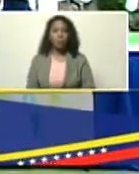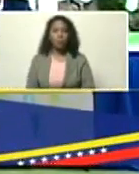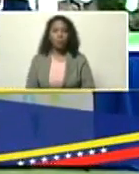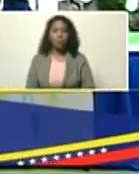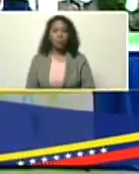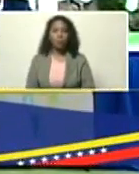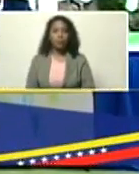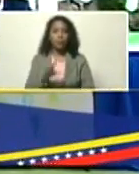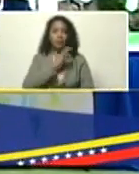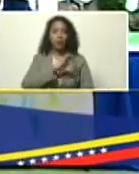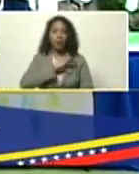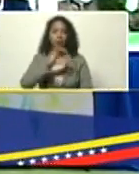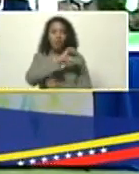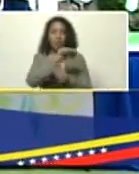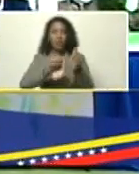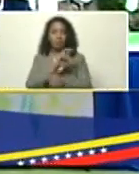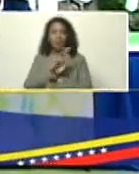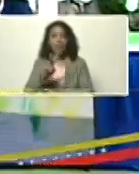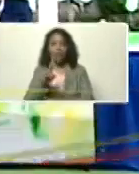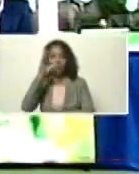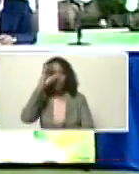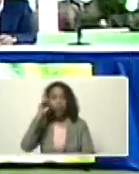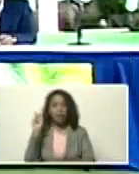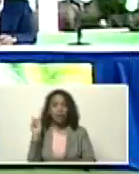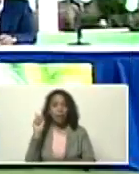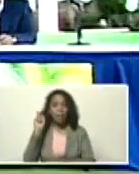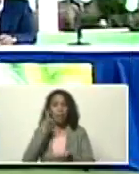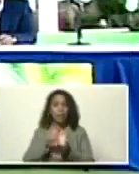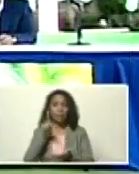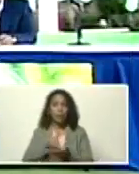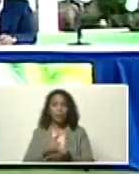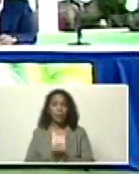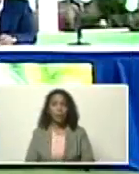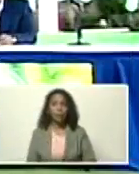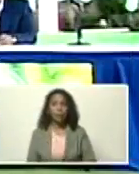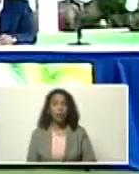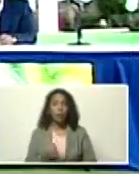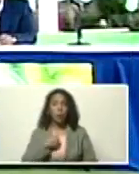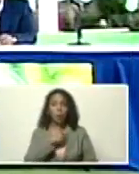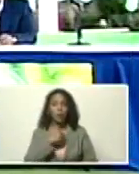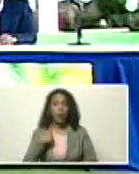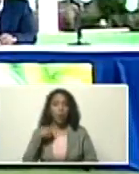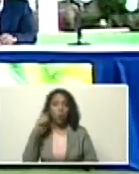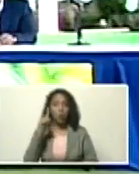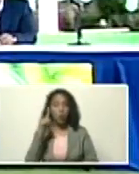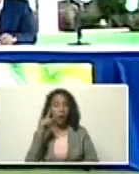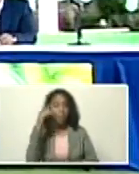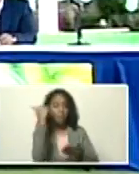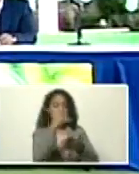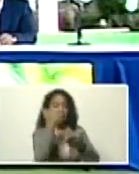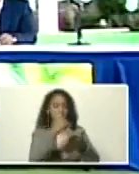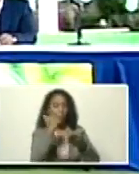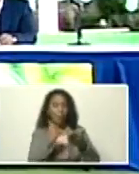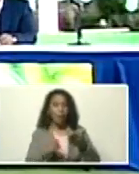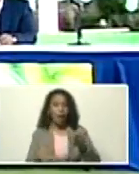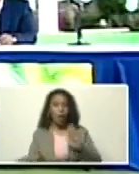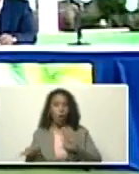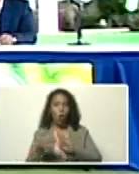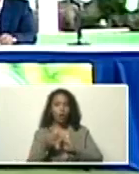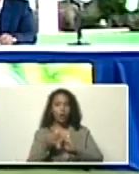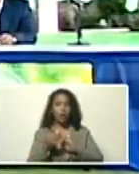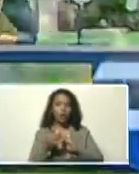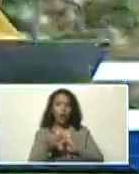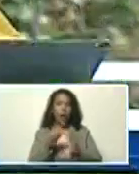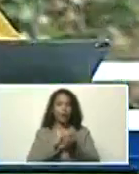señora vicepresidenta ejecutiva, estuvo aquí presente, yo quiero una agenda, contra la crisis,